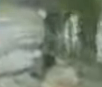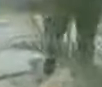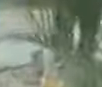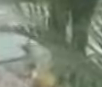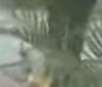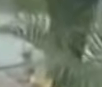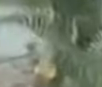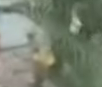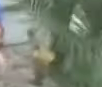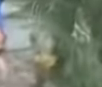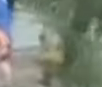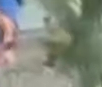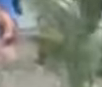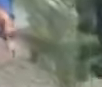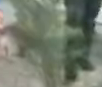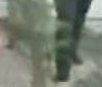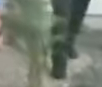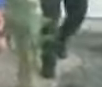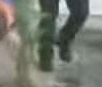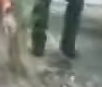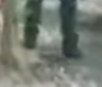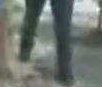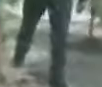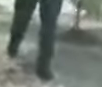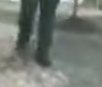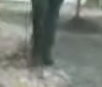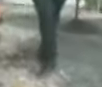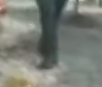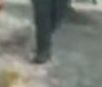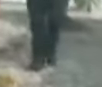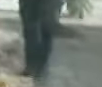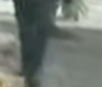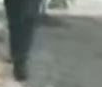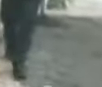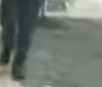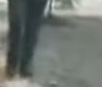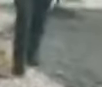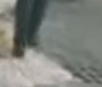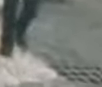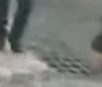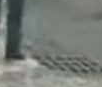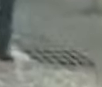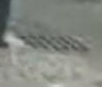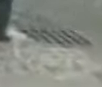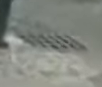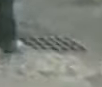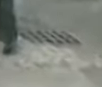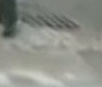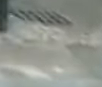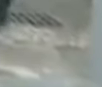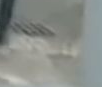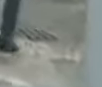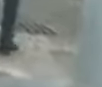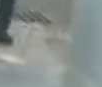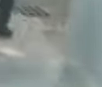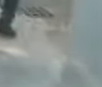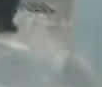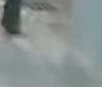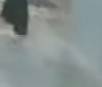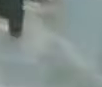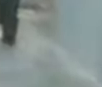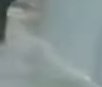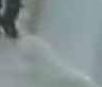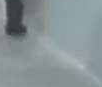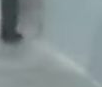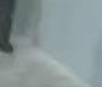de Enfermería doctora Gladys Román de Cisnero de la Universidad de Carabobo un importante logro del gobierno bolivariano a través del